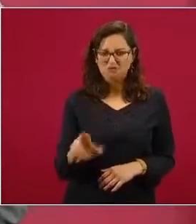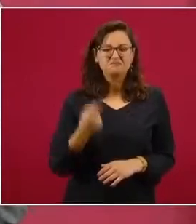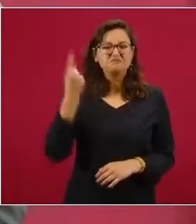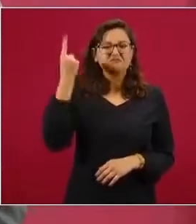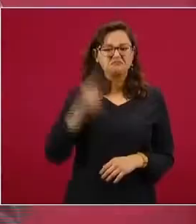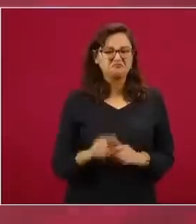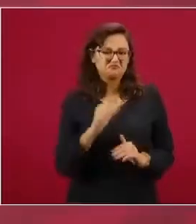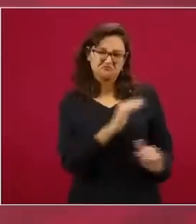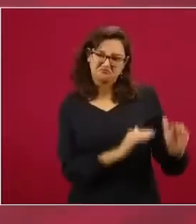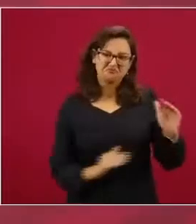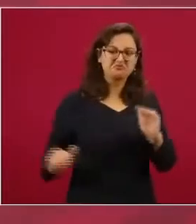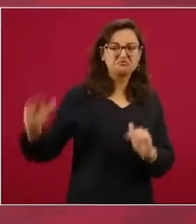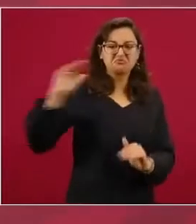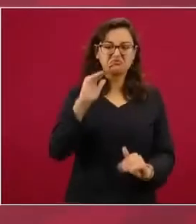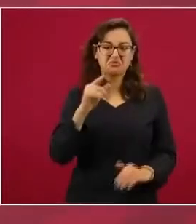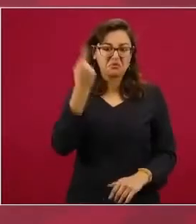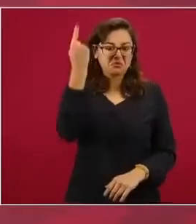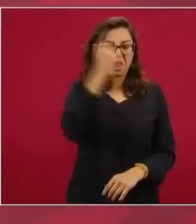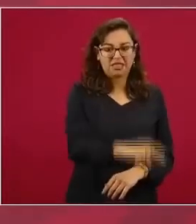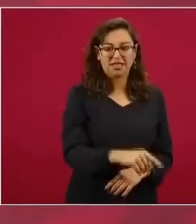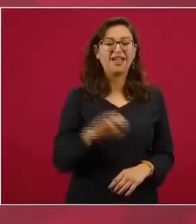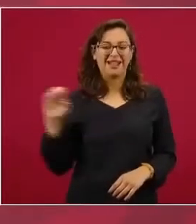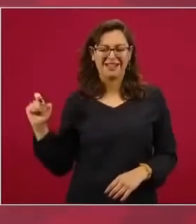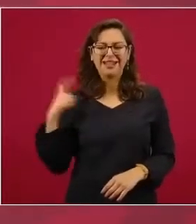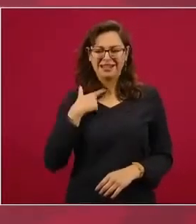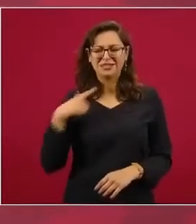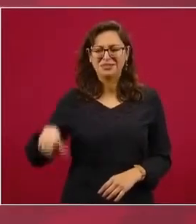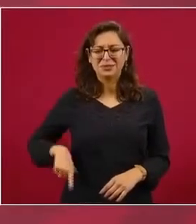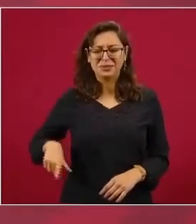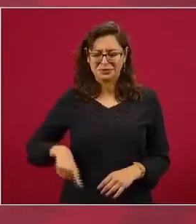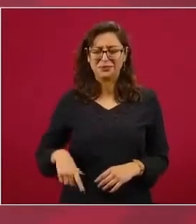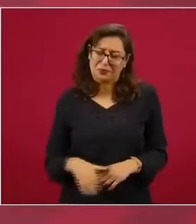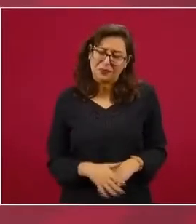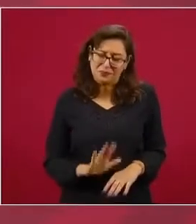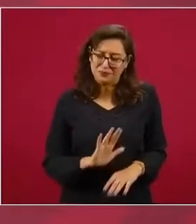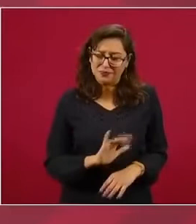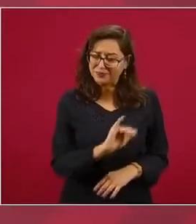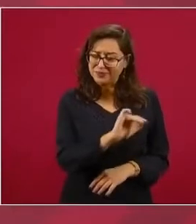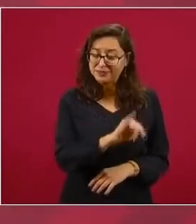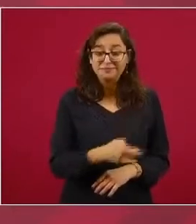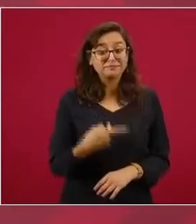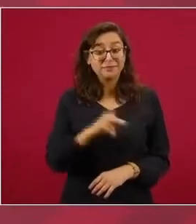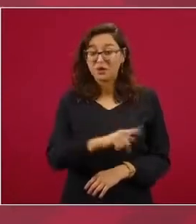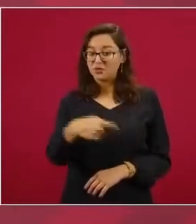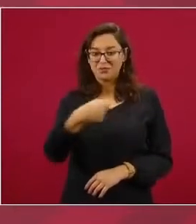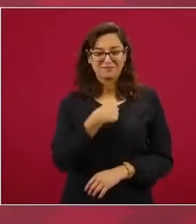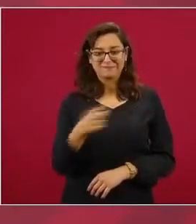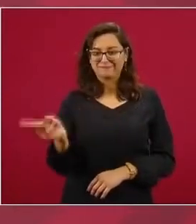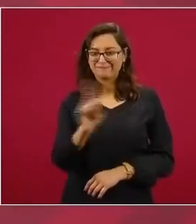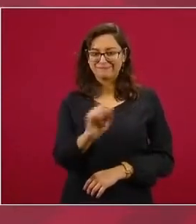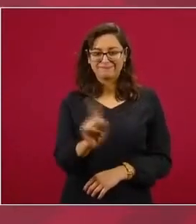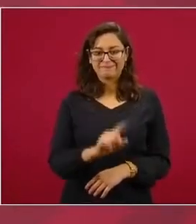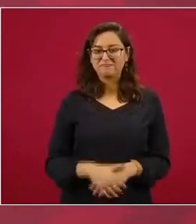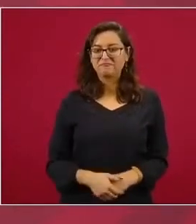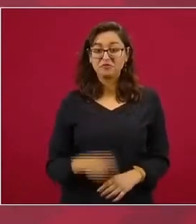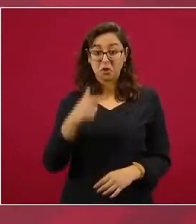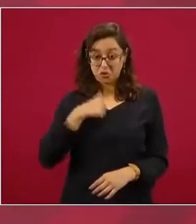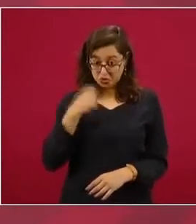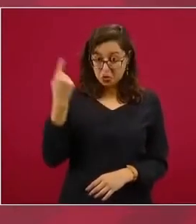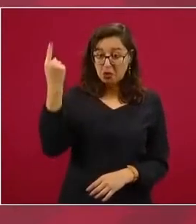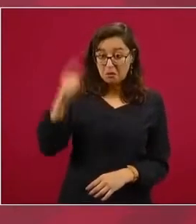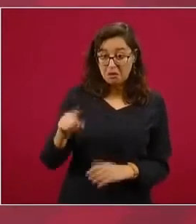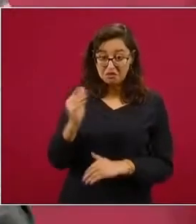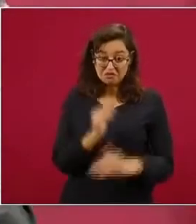superiores. Yo no mando a decir nada, yo los cito cuando se trata de un asunto